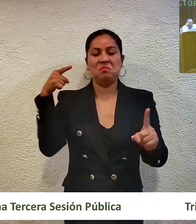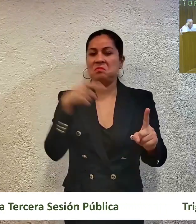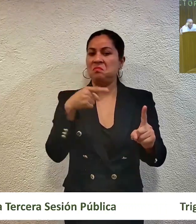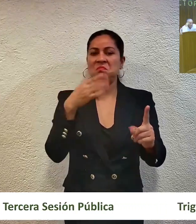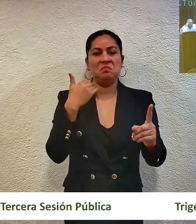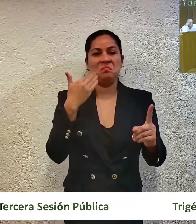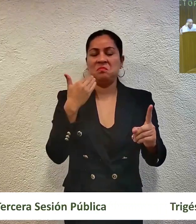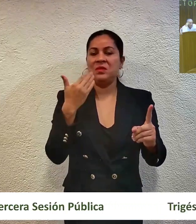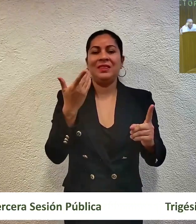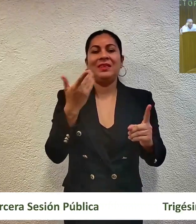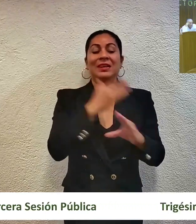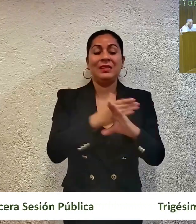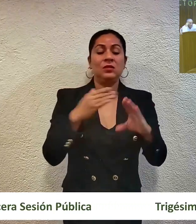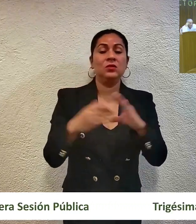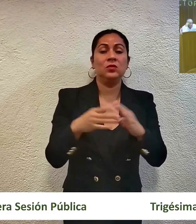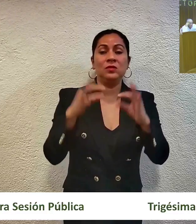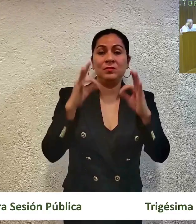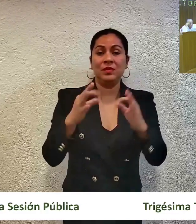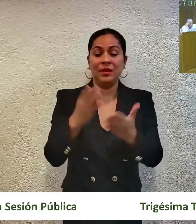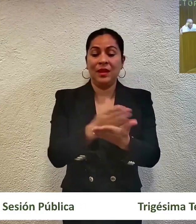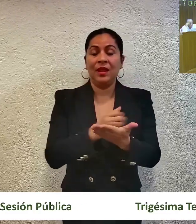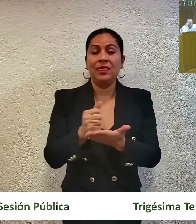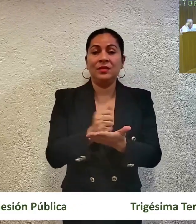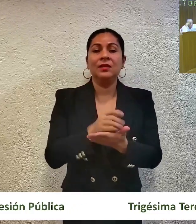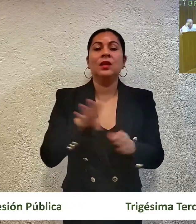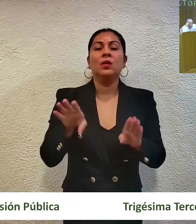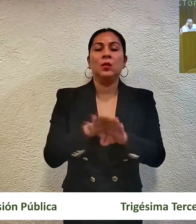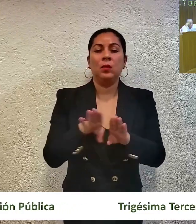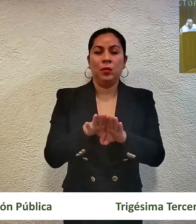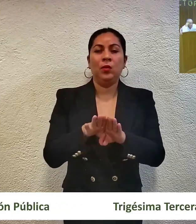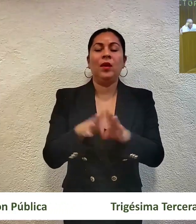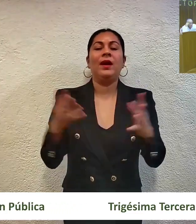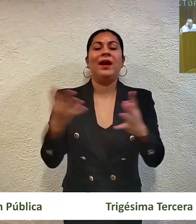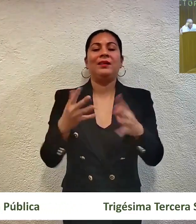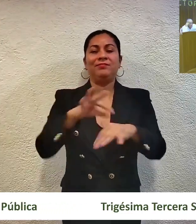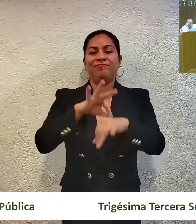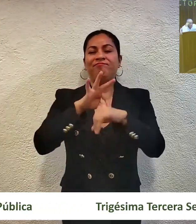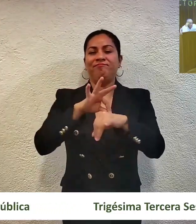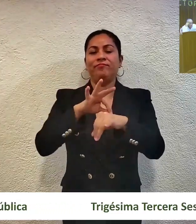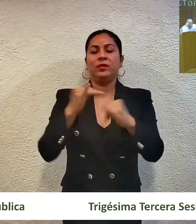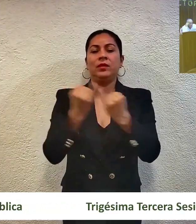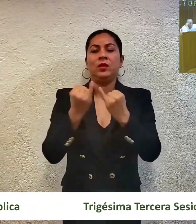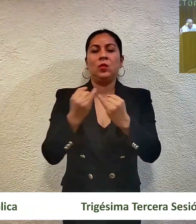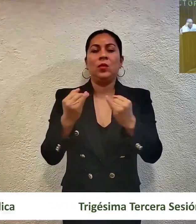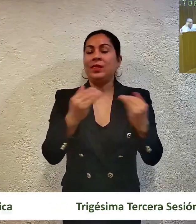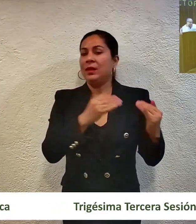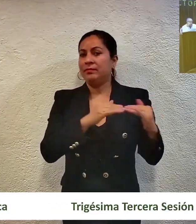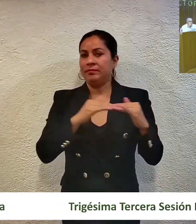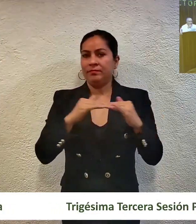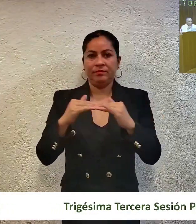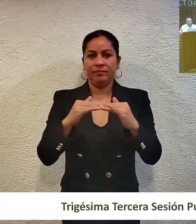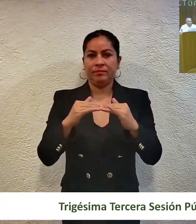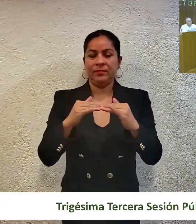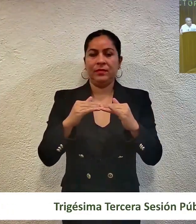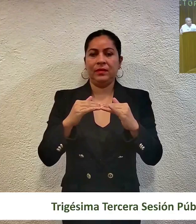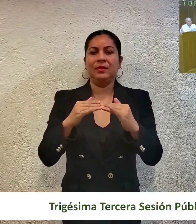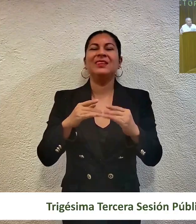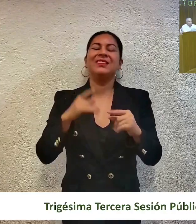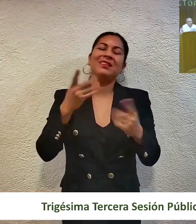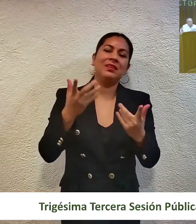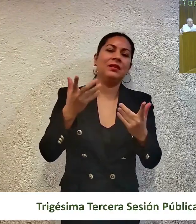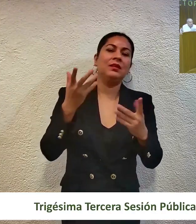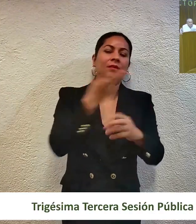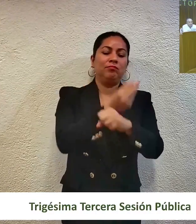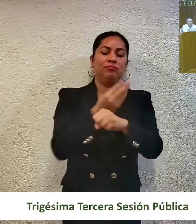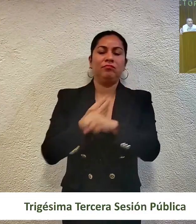de la acción afirmativa, que lo es hacer realidad la igualdad material y por tanto compensar y remediar una